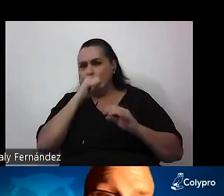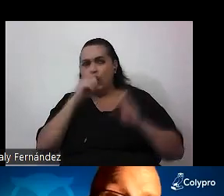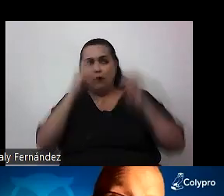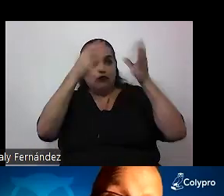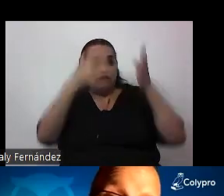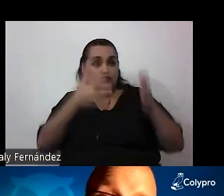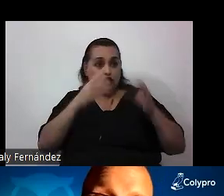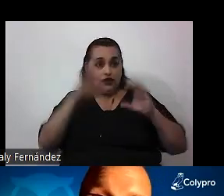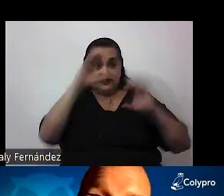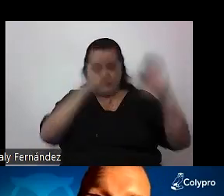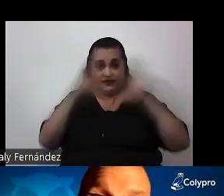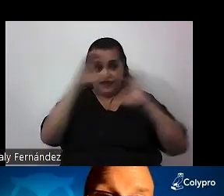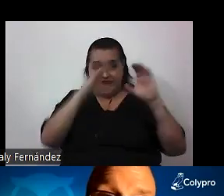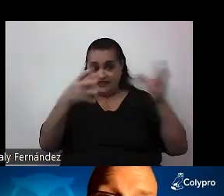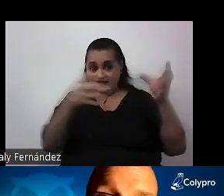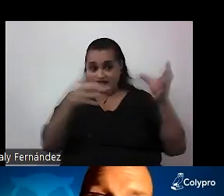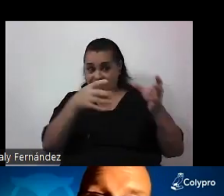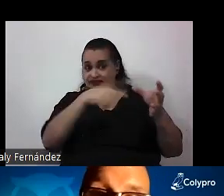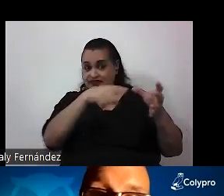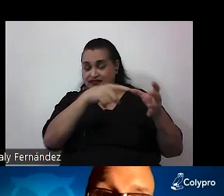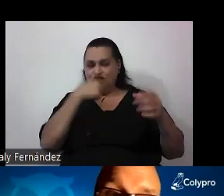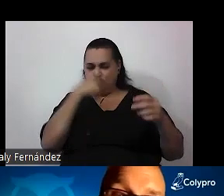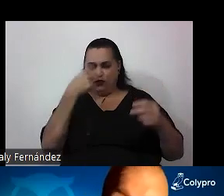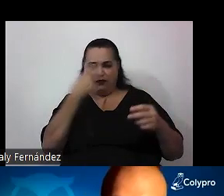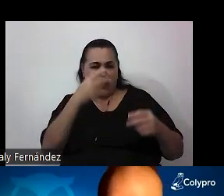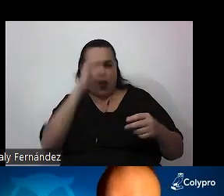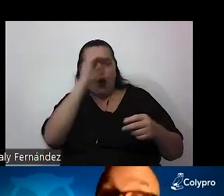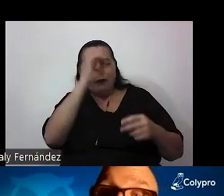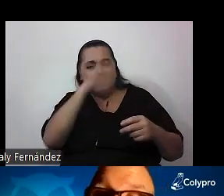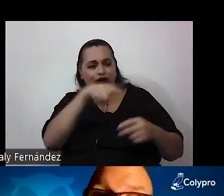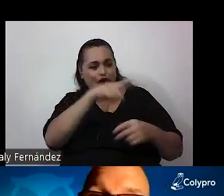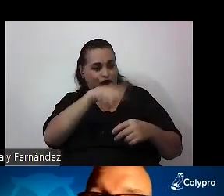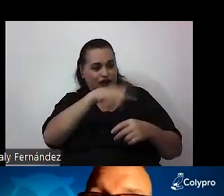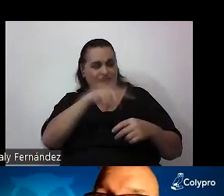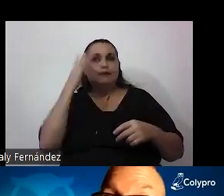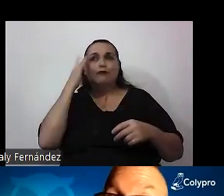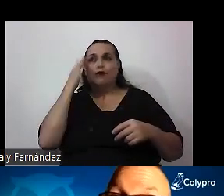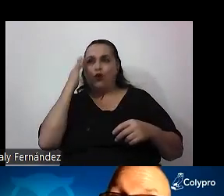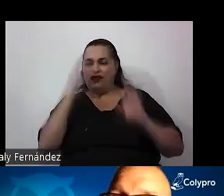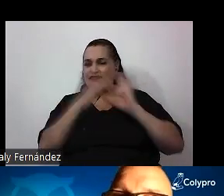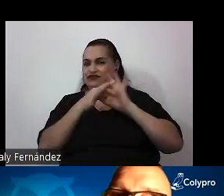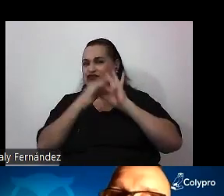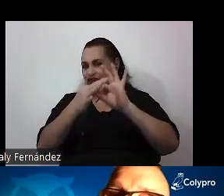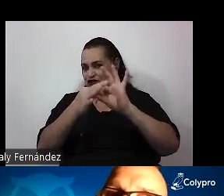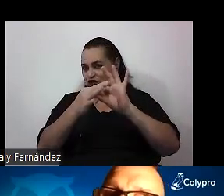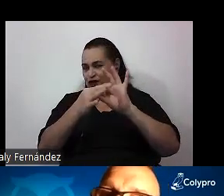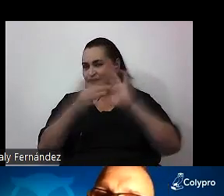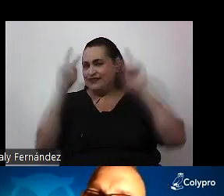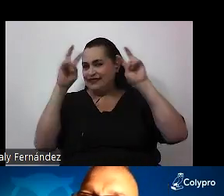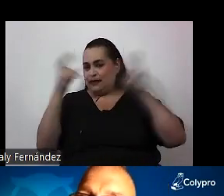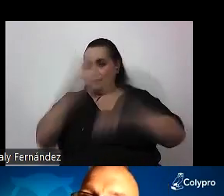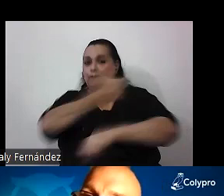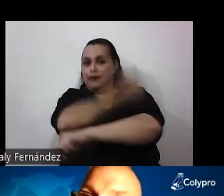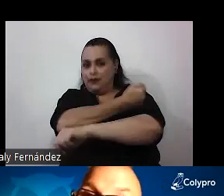ciencias he encontrado opiniones un tanto preocupantes en relación con la cuestión de las vacunas. Entonces,